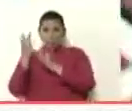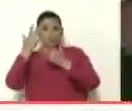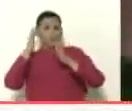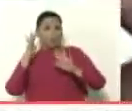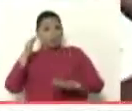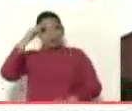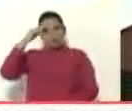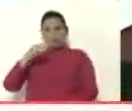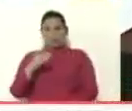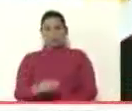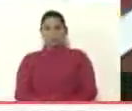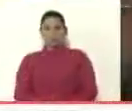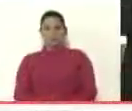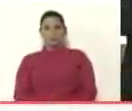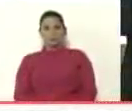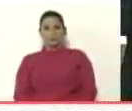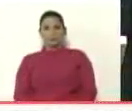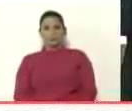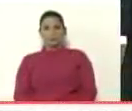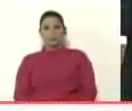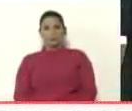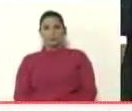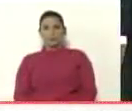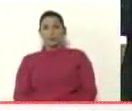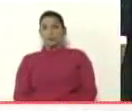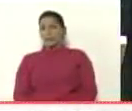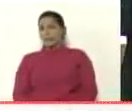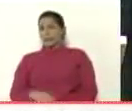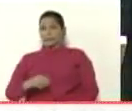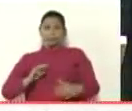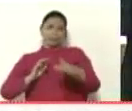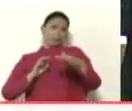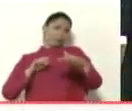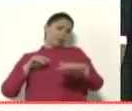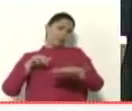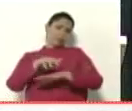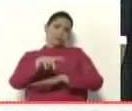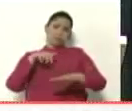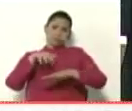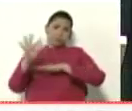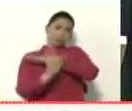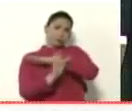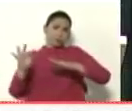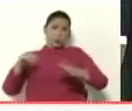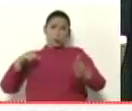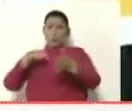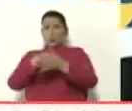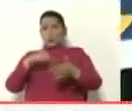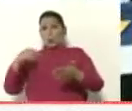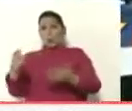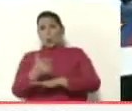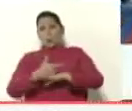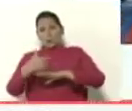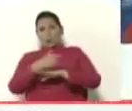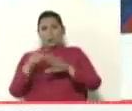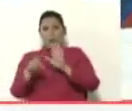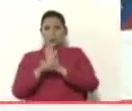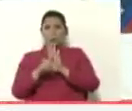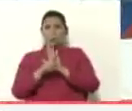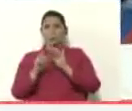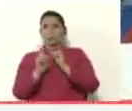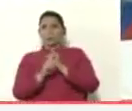militares que iban a cruzar por miles la frontera para tumbar al gobierno constitucional, eran Gaby Arellano